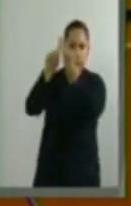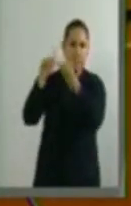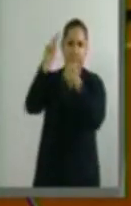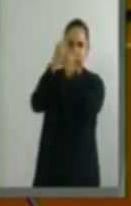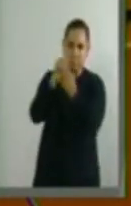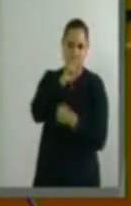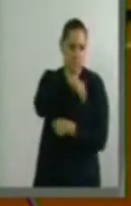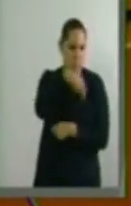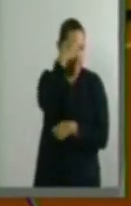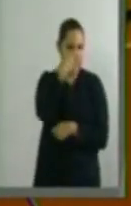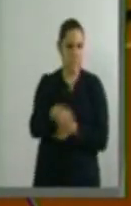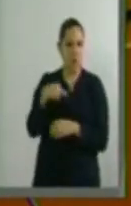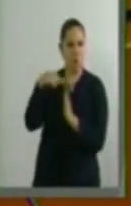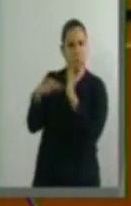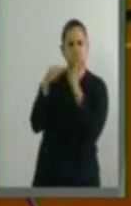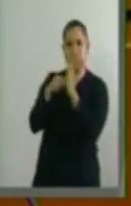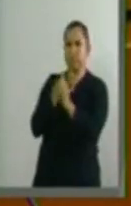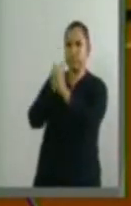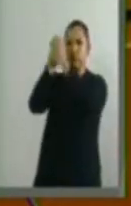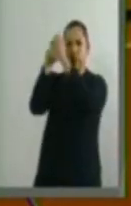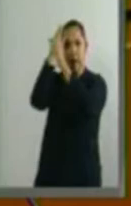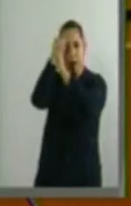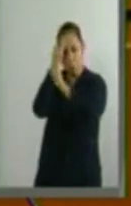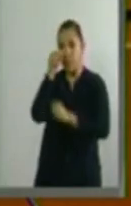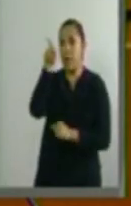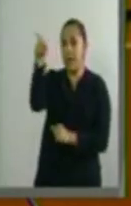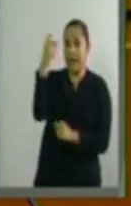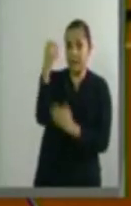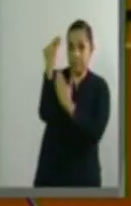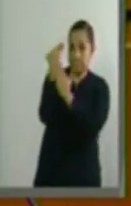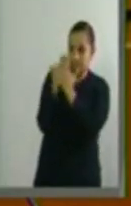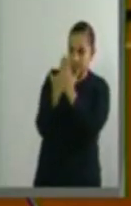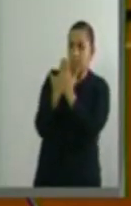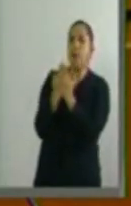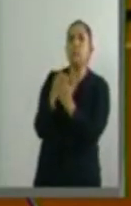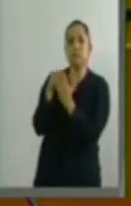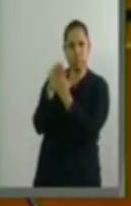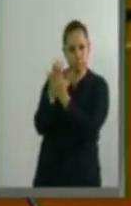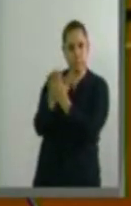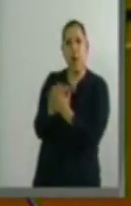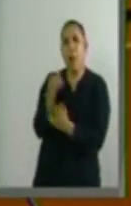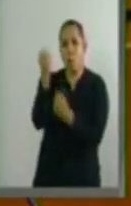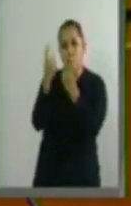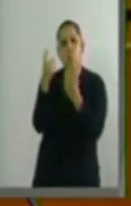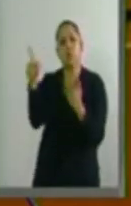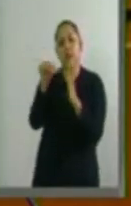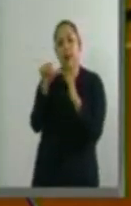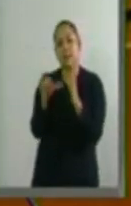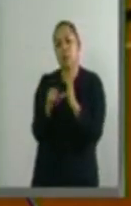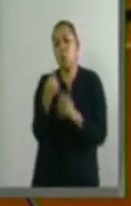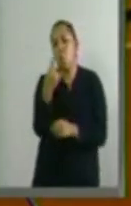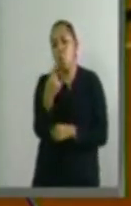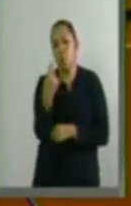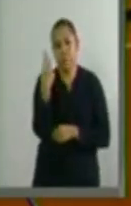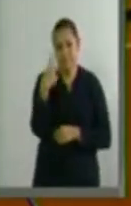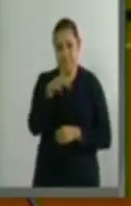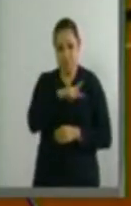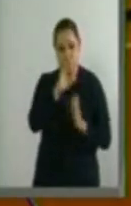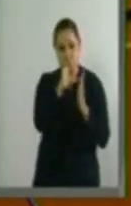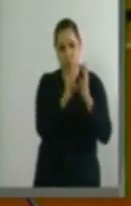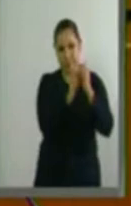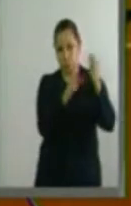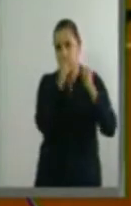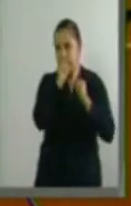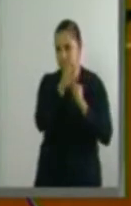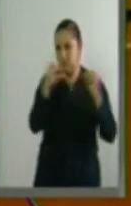y los mismos incluyen derechos que reconocen el derecho a la dignidad humana, previsto en el artículo primero de nuestra Constitución,